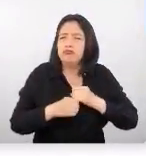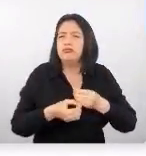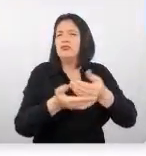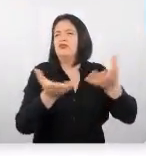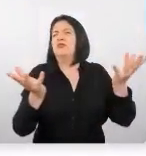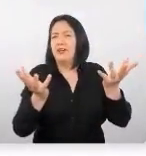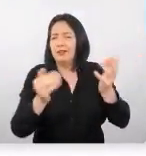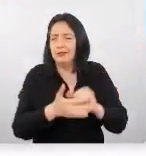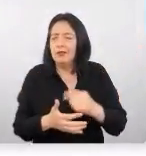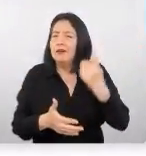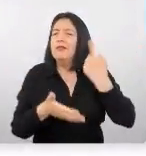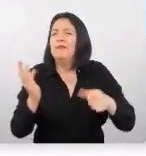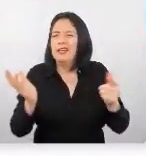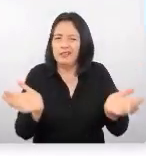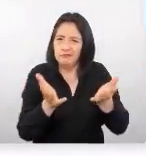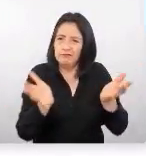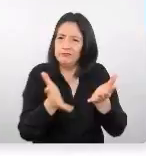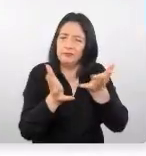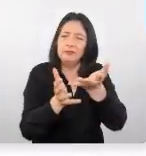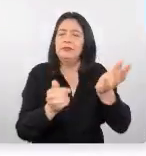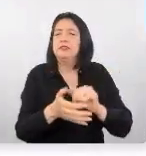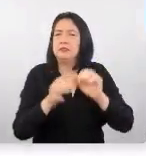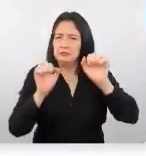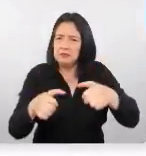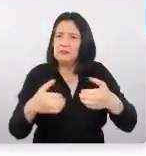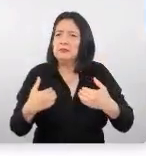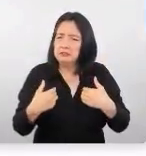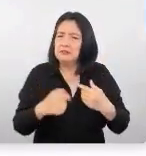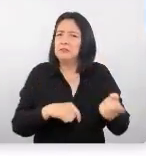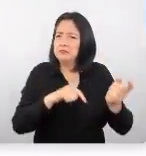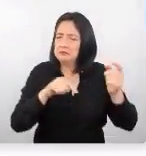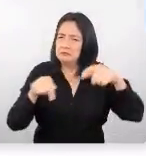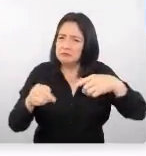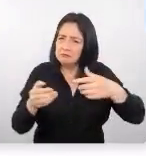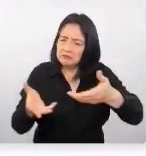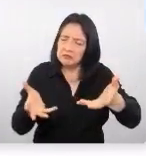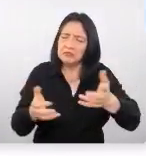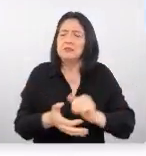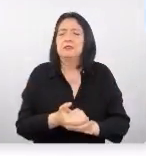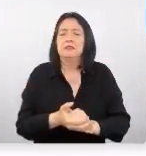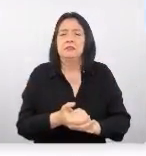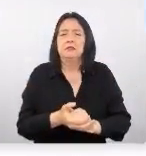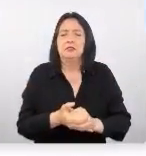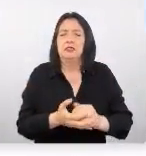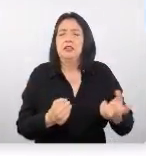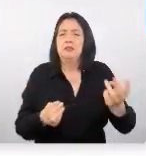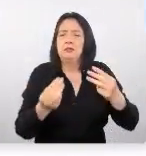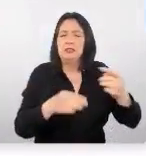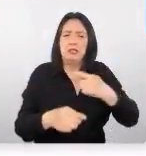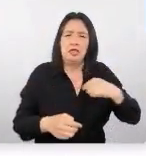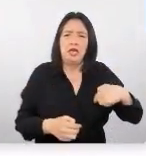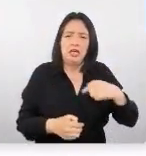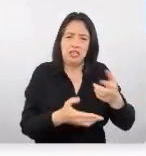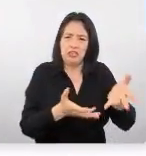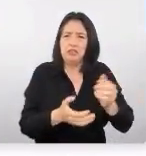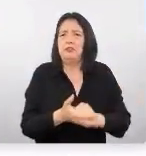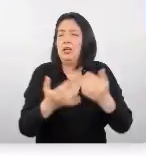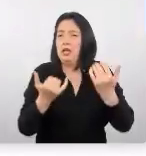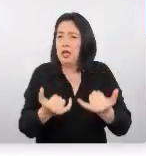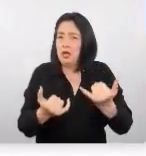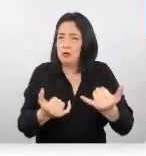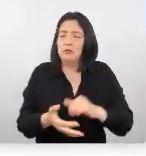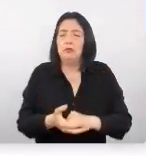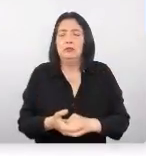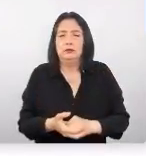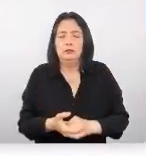para fomentar y tener presencia en el mercado chino ahora justamente